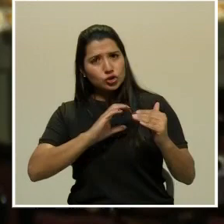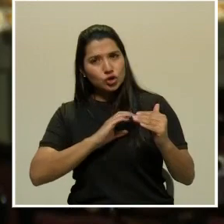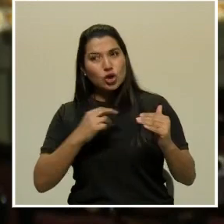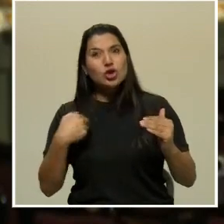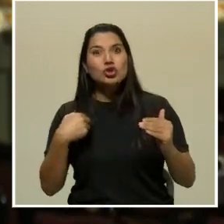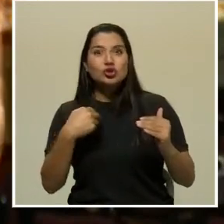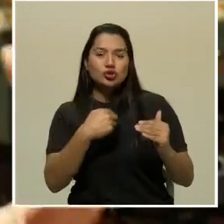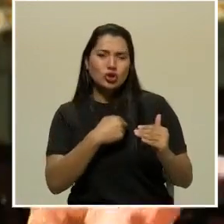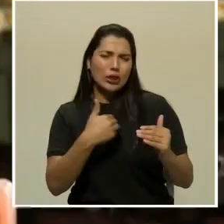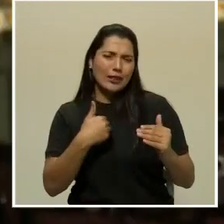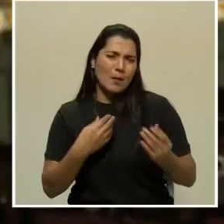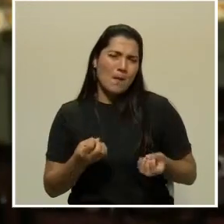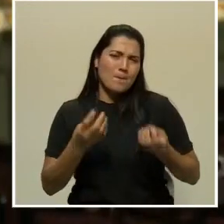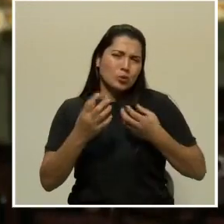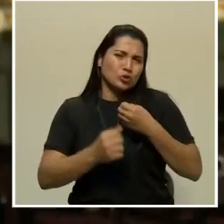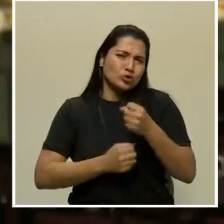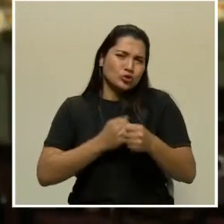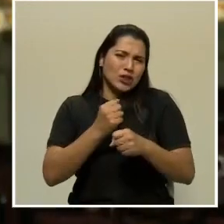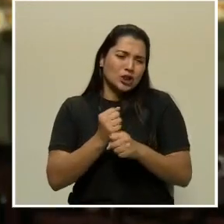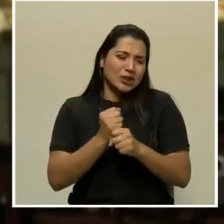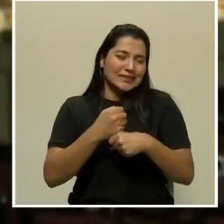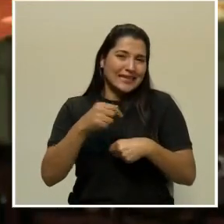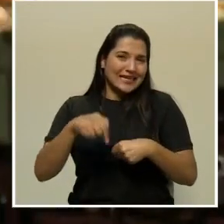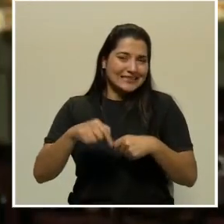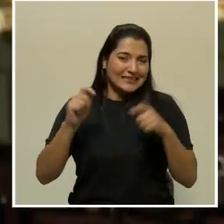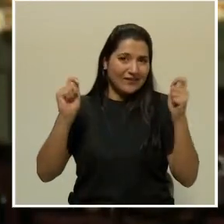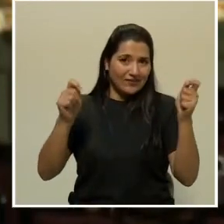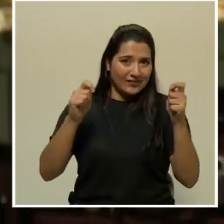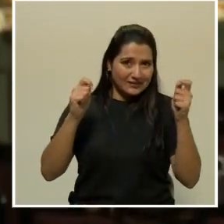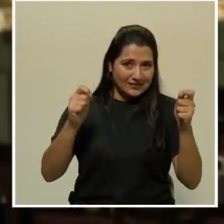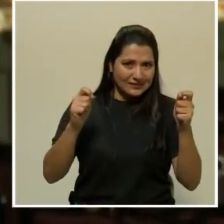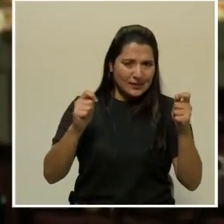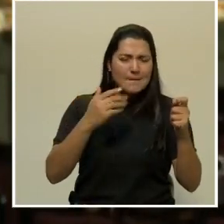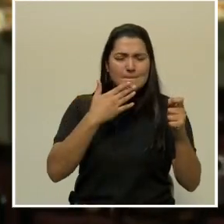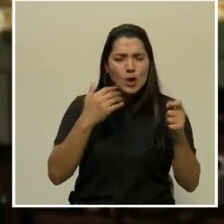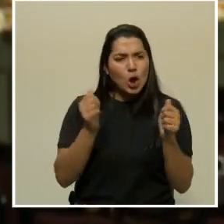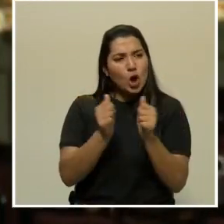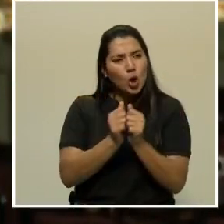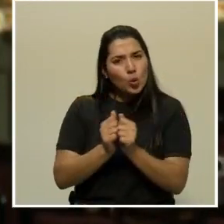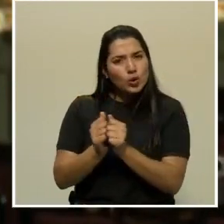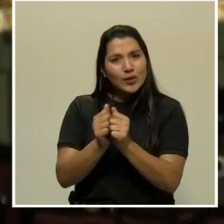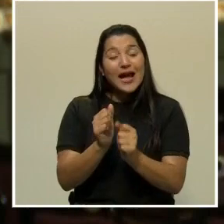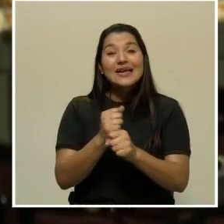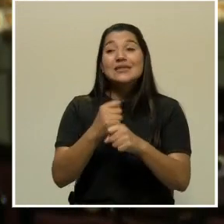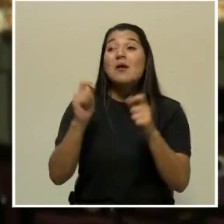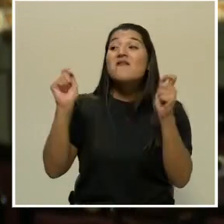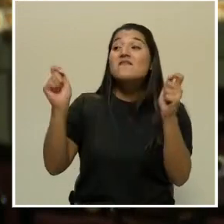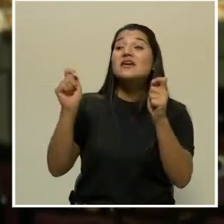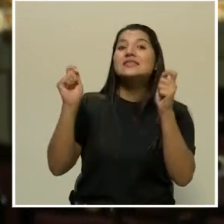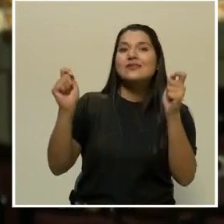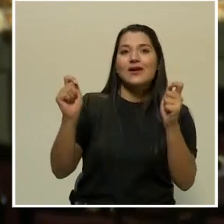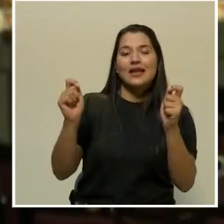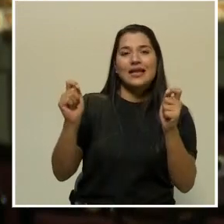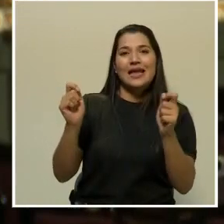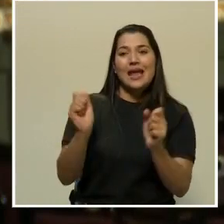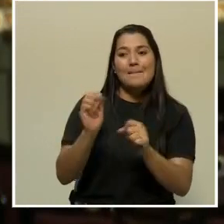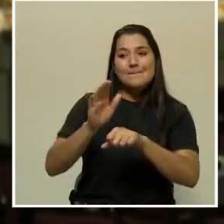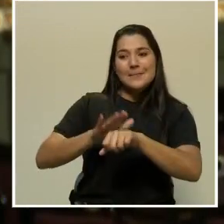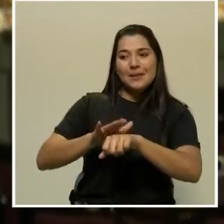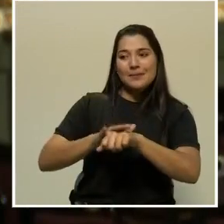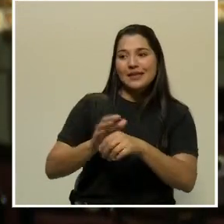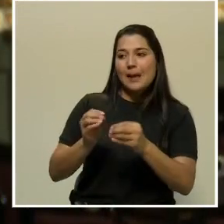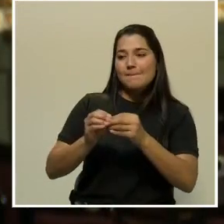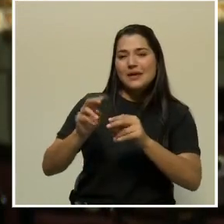antiguos, que tenemos este espacio y todo, entramos y nos unimos y hacemos festivales que a nosotros nos den mayor diversidad